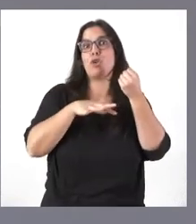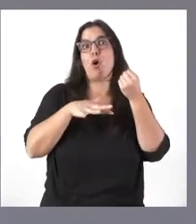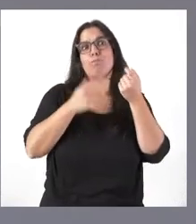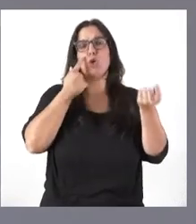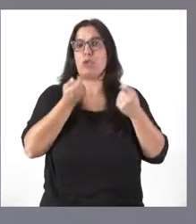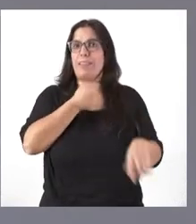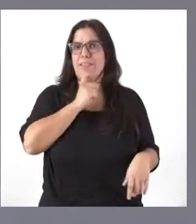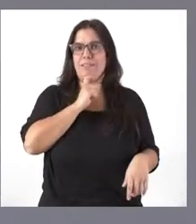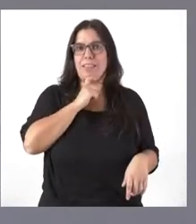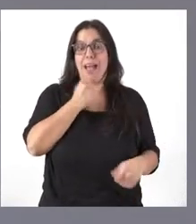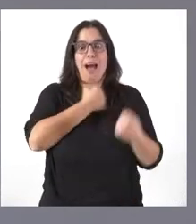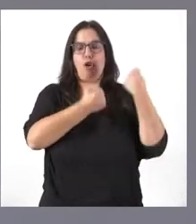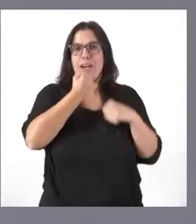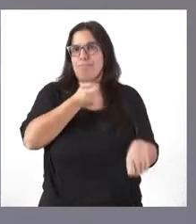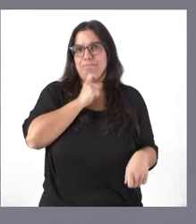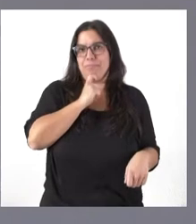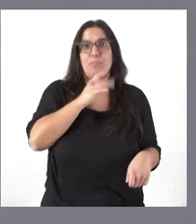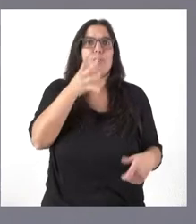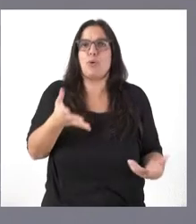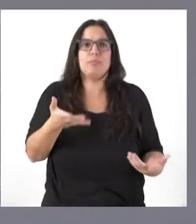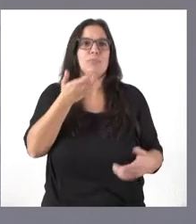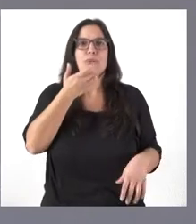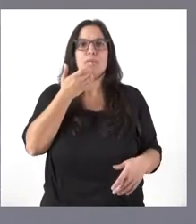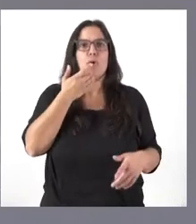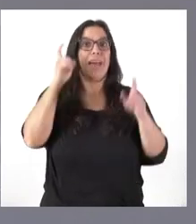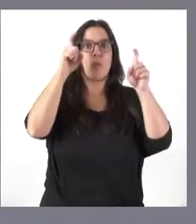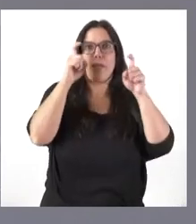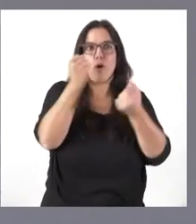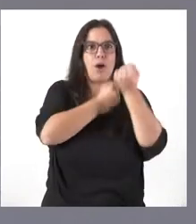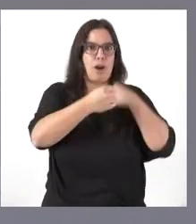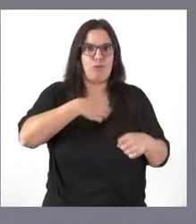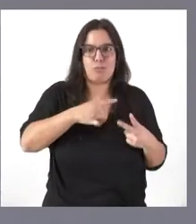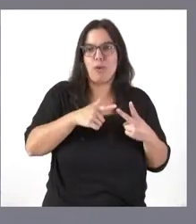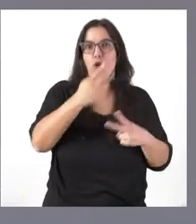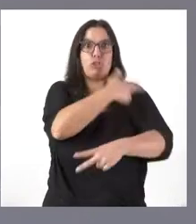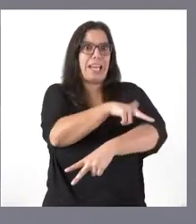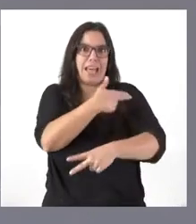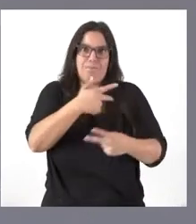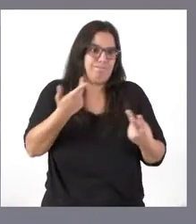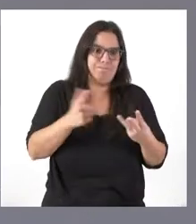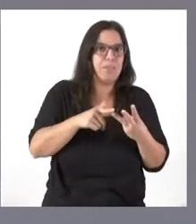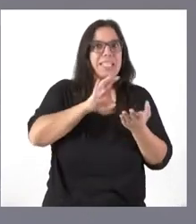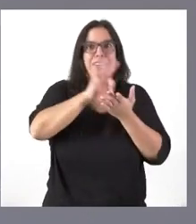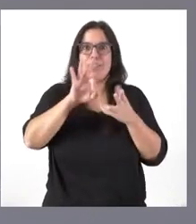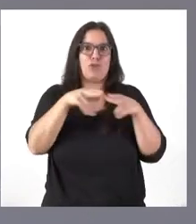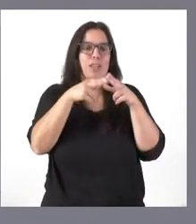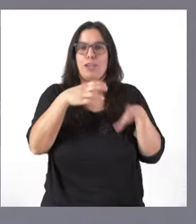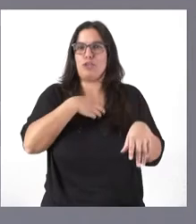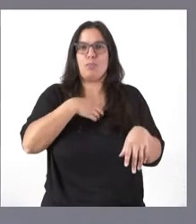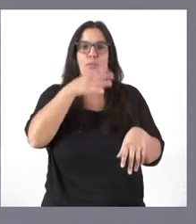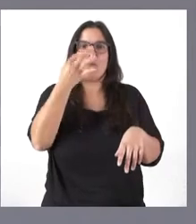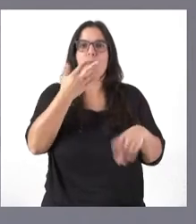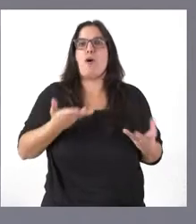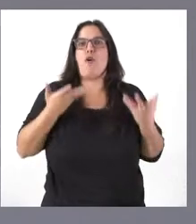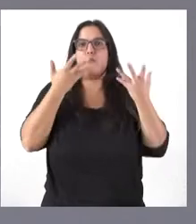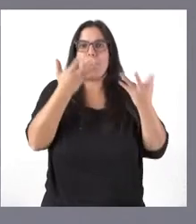el ahorro energético cuando hablamos de servicios en educación, en sanidad o en servicios sociales donde tenemos que garantizar la prestación de un servicio